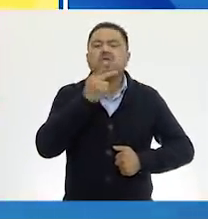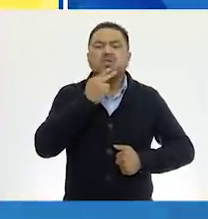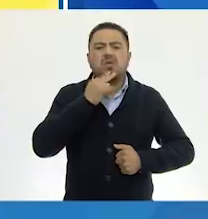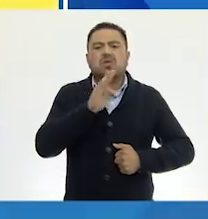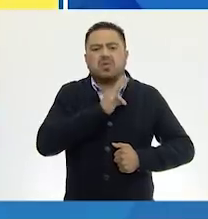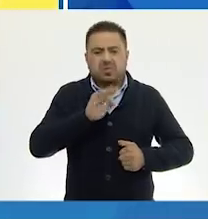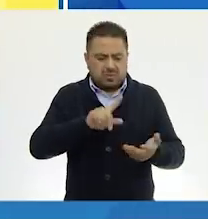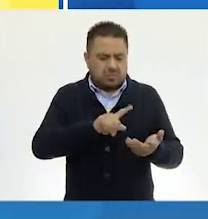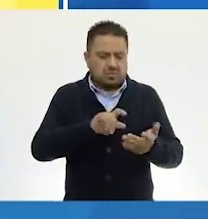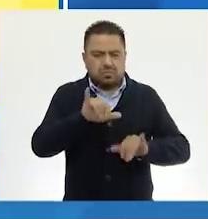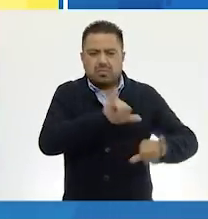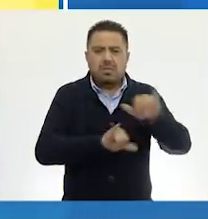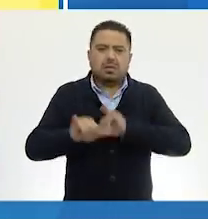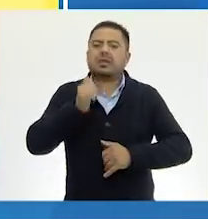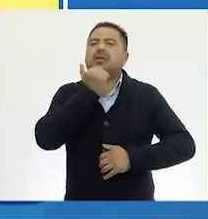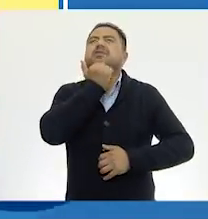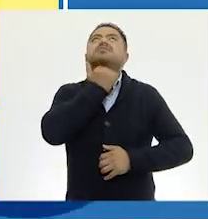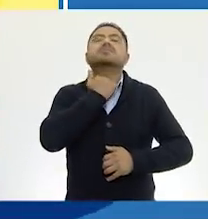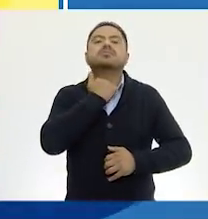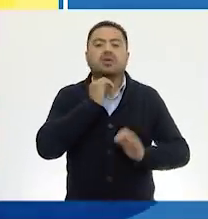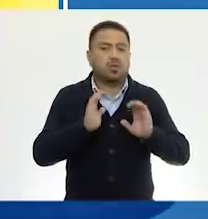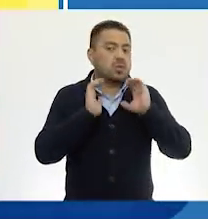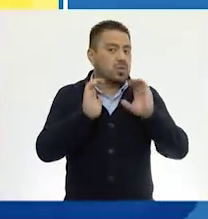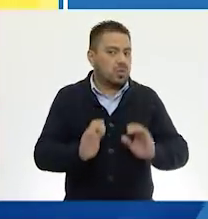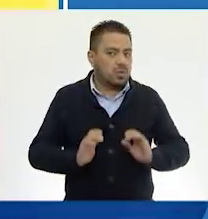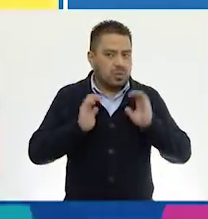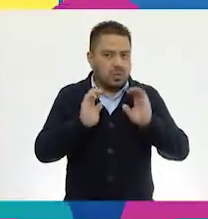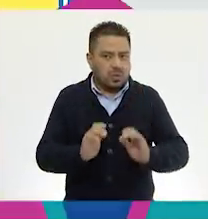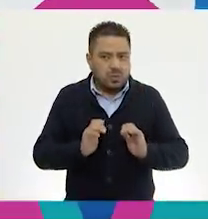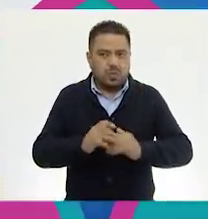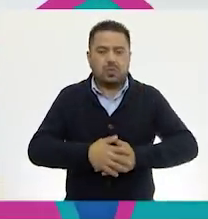usa desinfectantes a base de alcohol. ¡Cuídate!